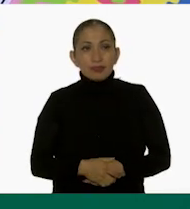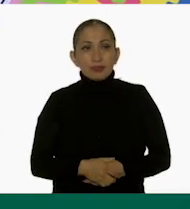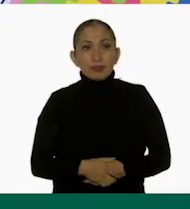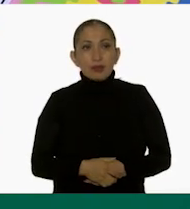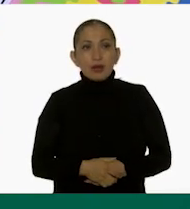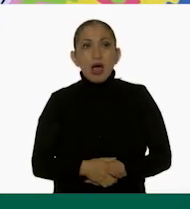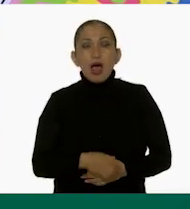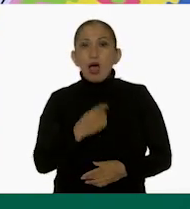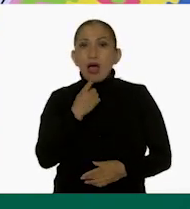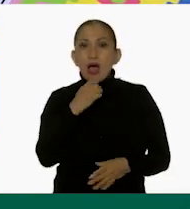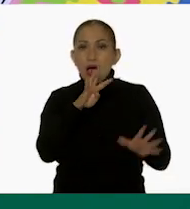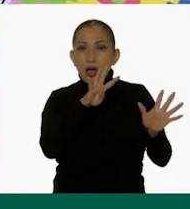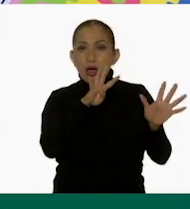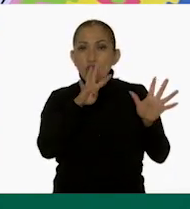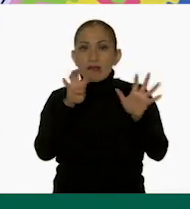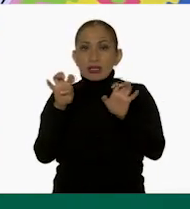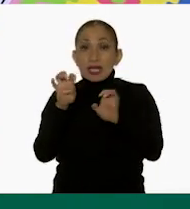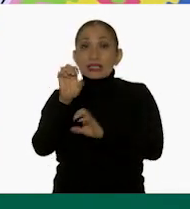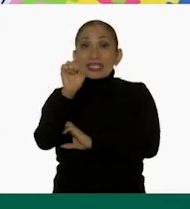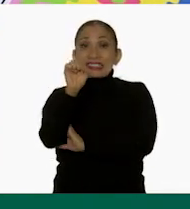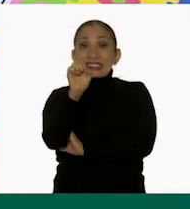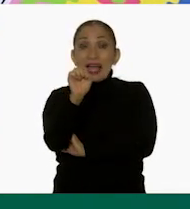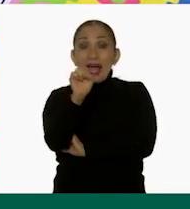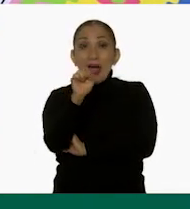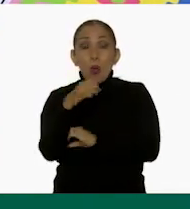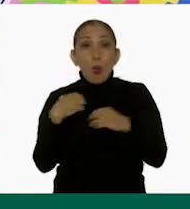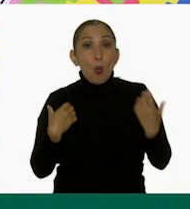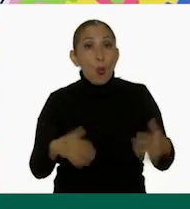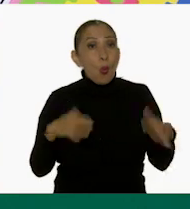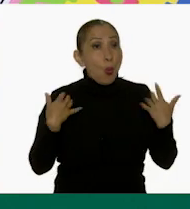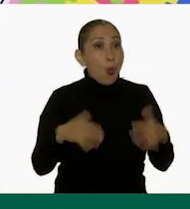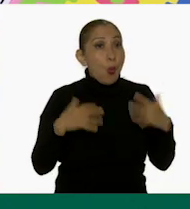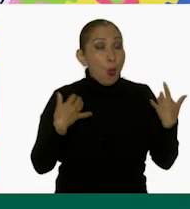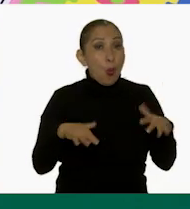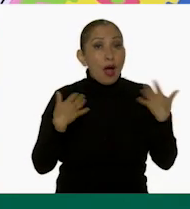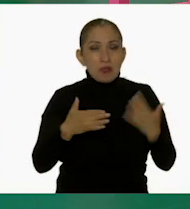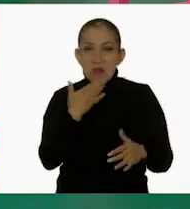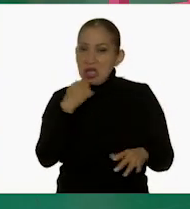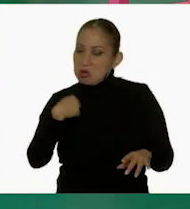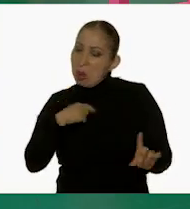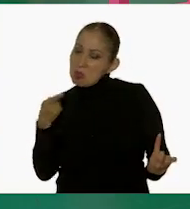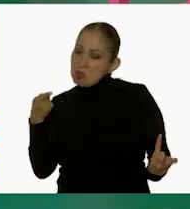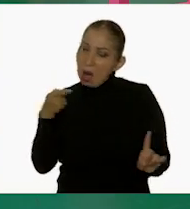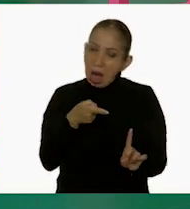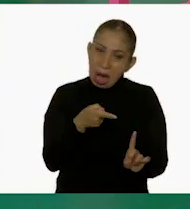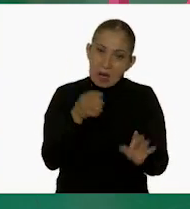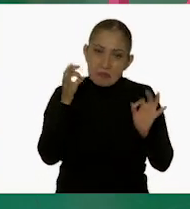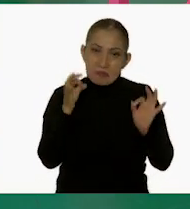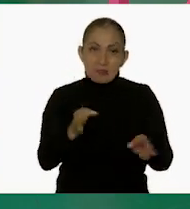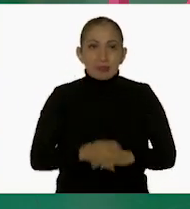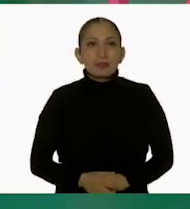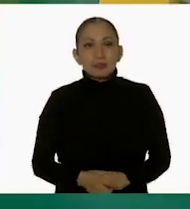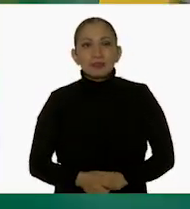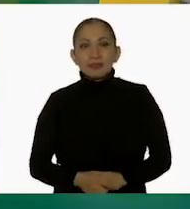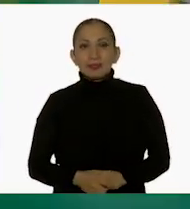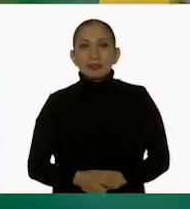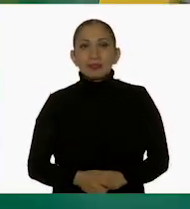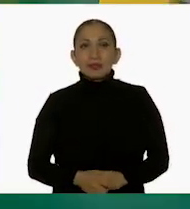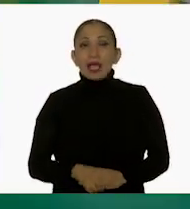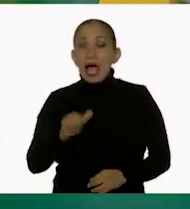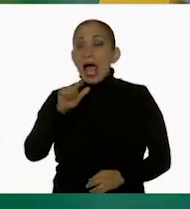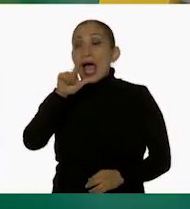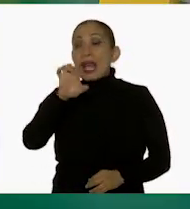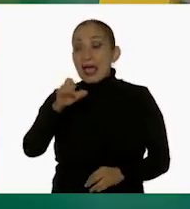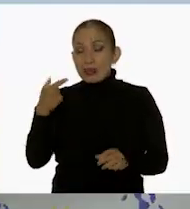Al 960. ¡Wow! ¡Qué buena punta ya tengo! Ok. Ale